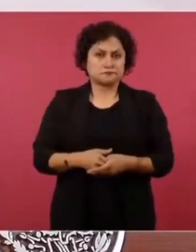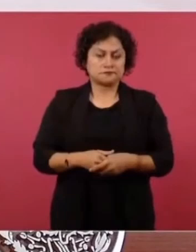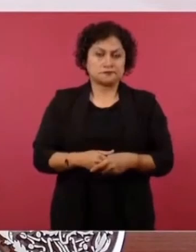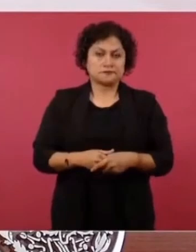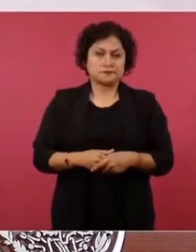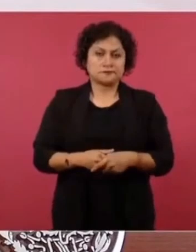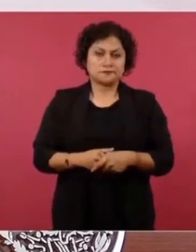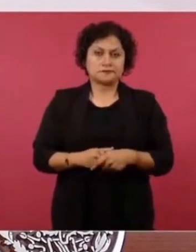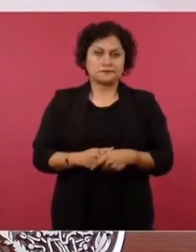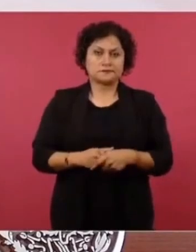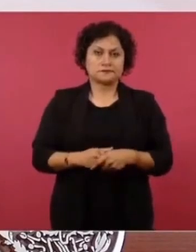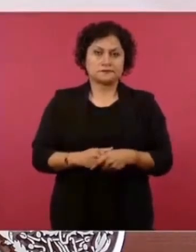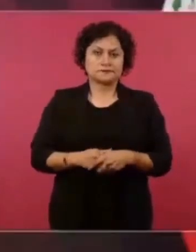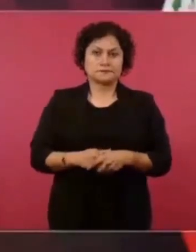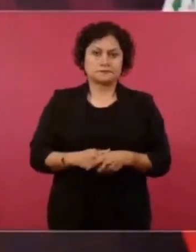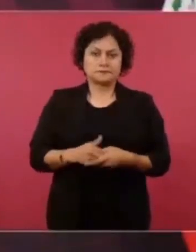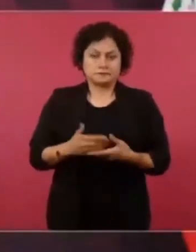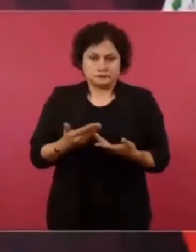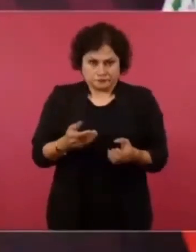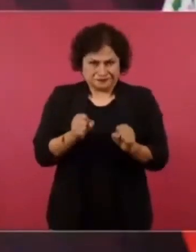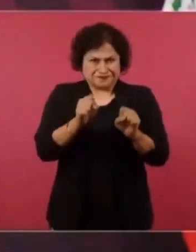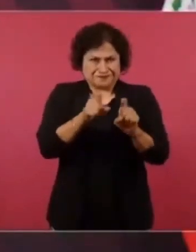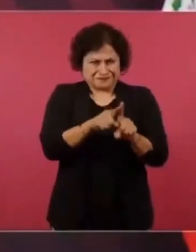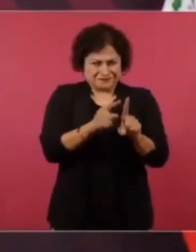Y sus cómplices.